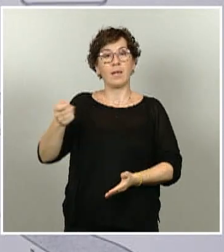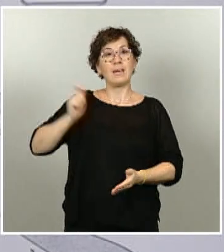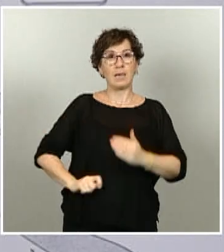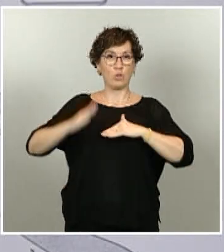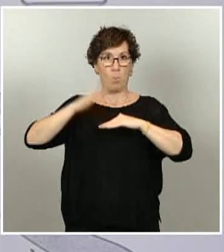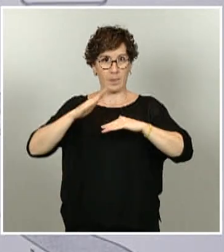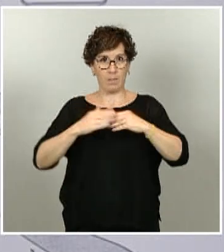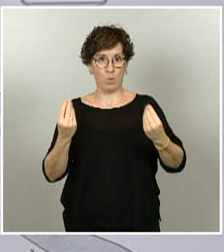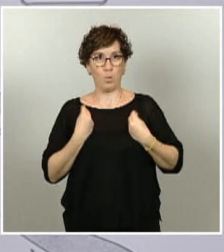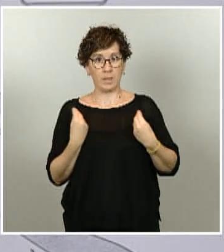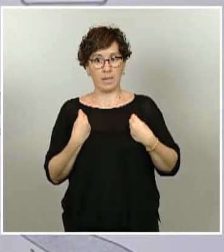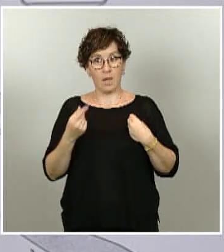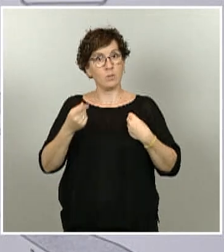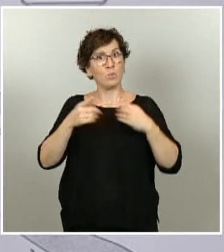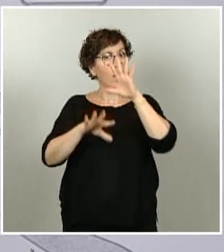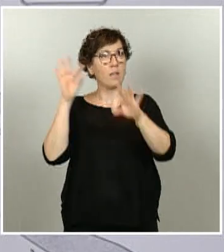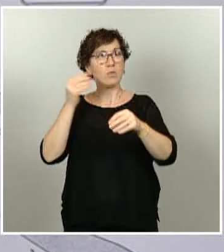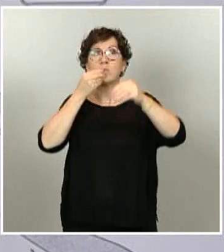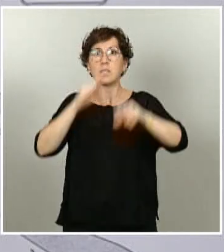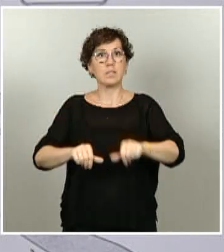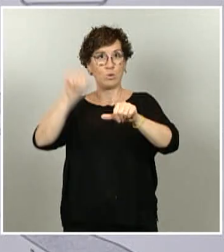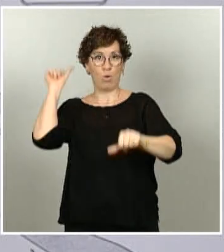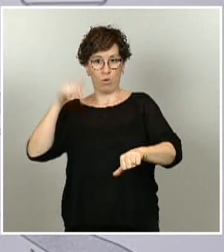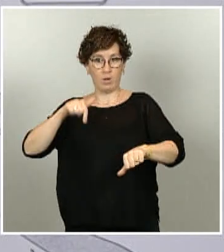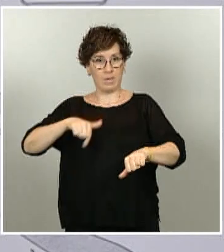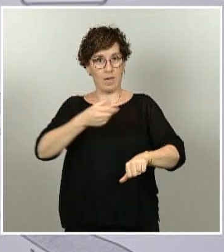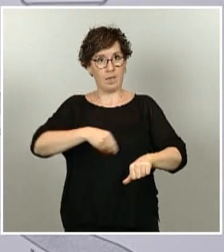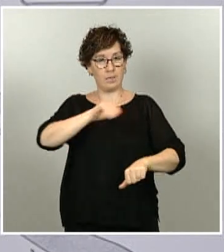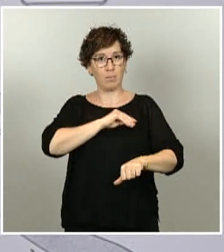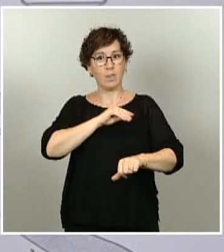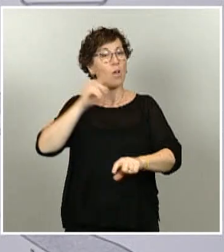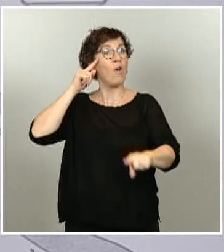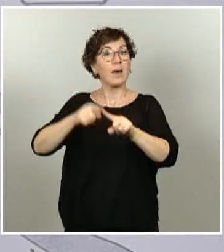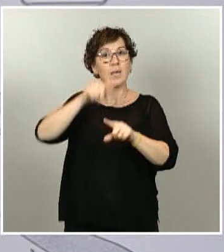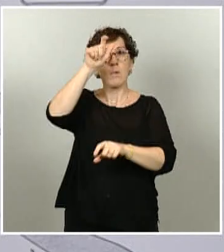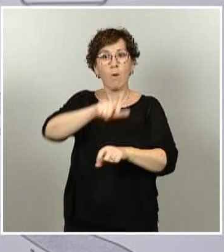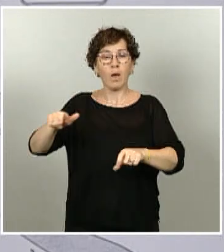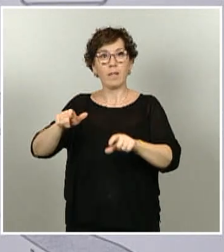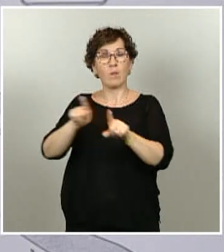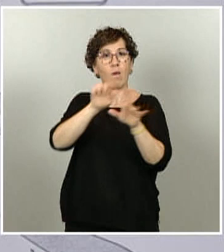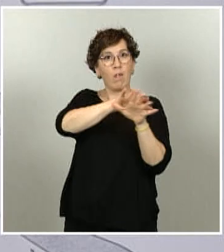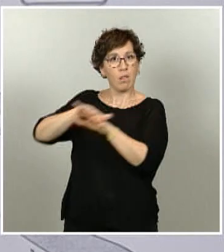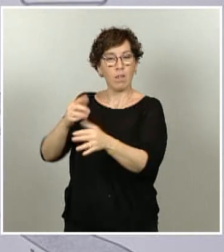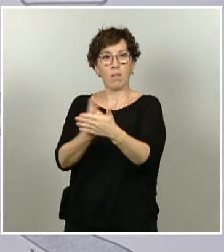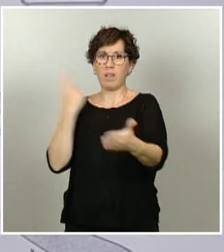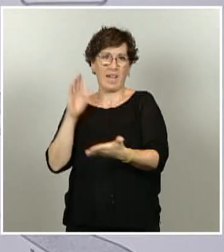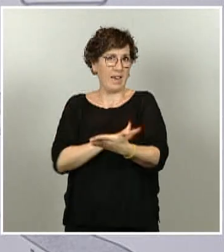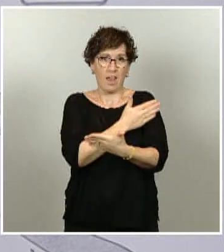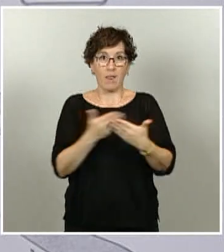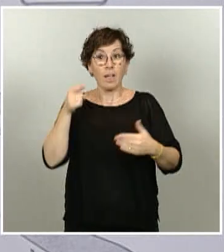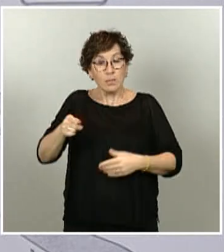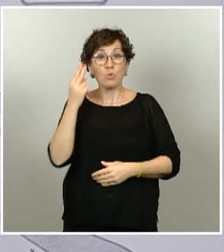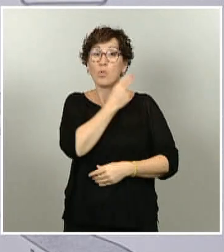en nuestra democracia para que nadie se quede atrás y que, además, ha sido un compromiso desde el inicio de